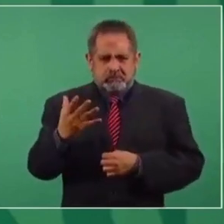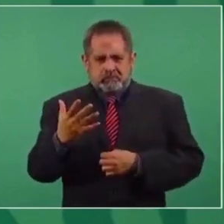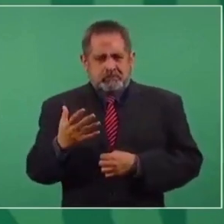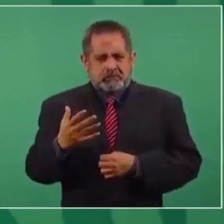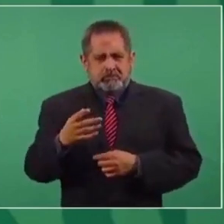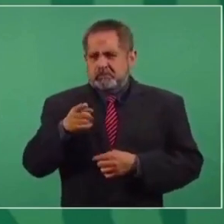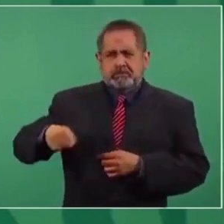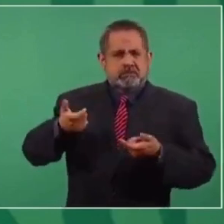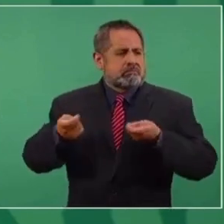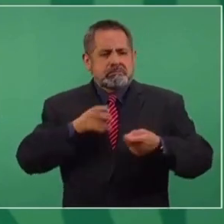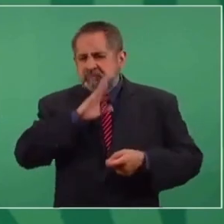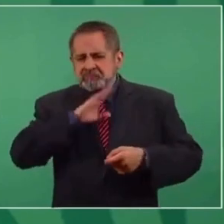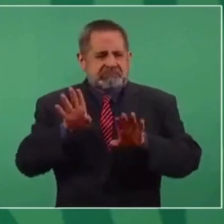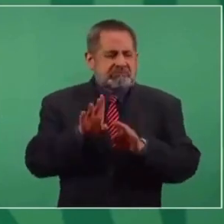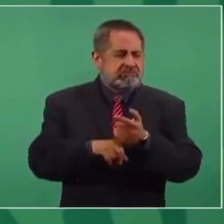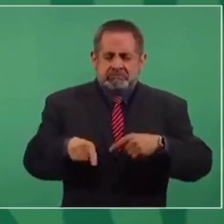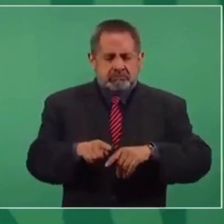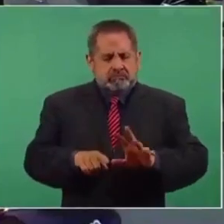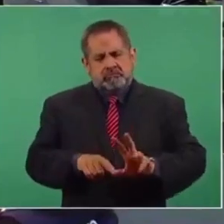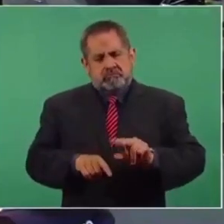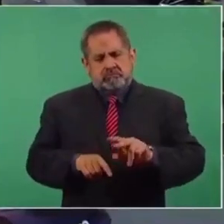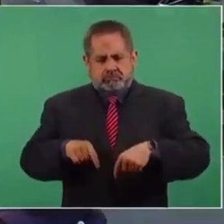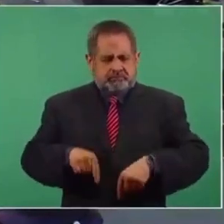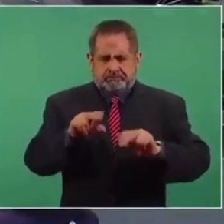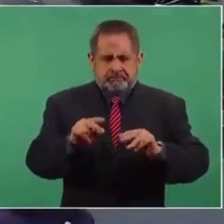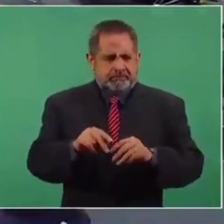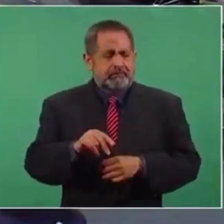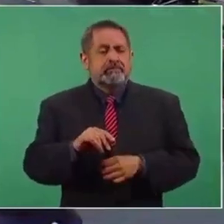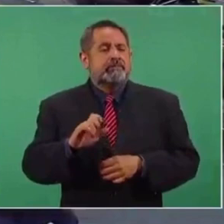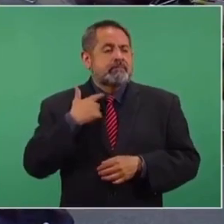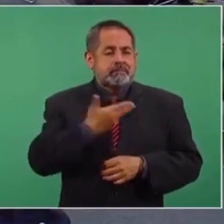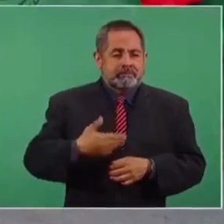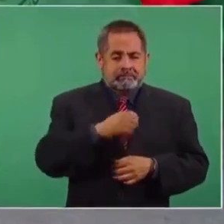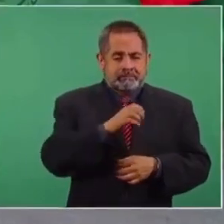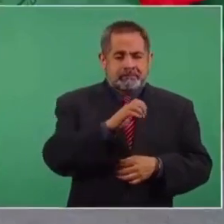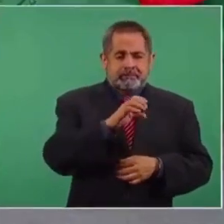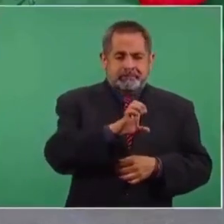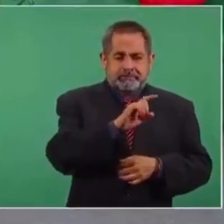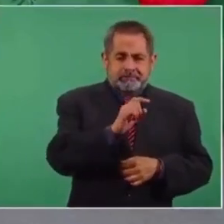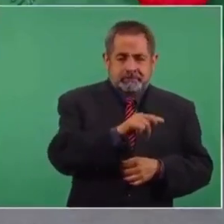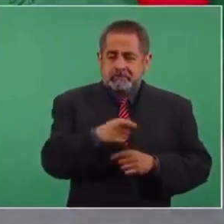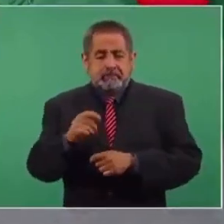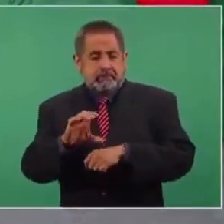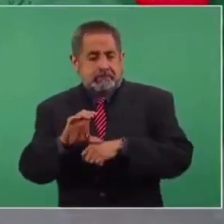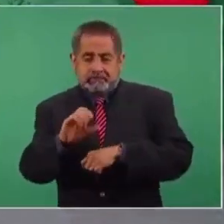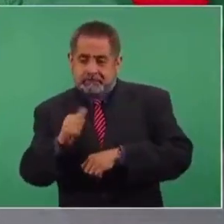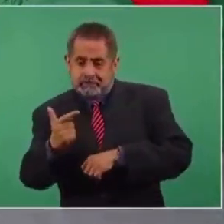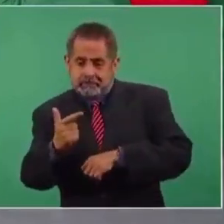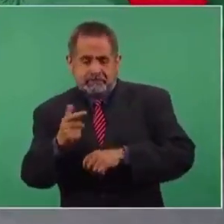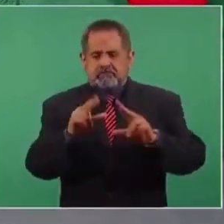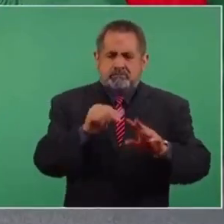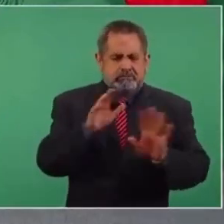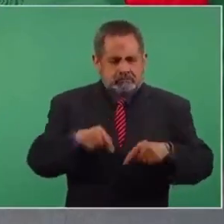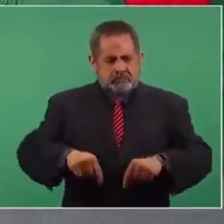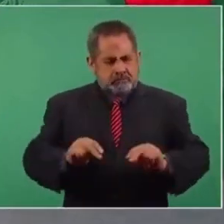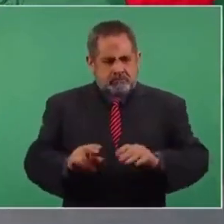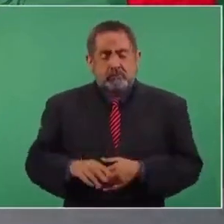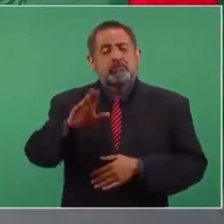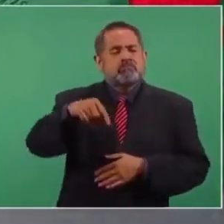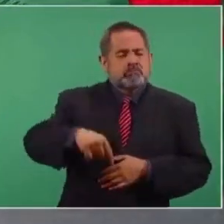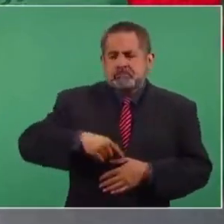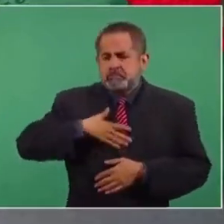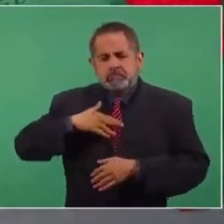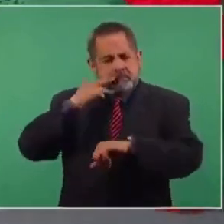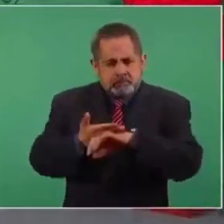por un mal manejo de la economía en el tránsito de gobierno de Cedillo a Salinas, eso no, eso no. ¿Por qué, señor presidente? Porque actuamos con